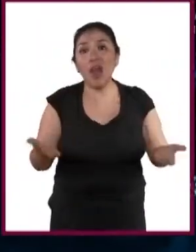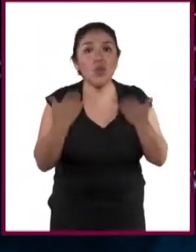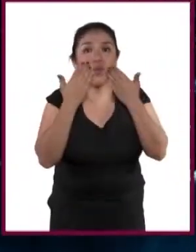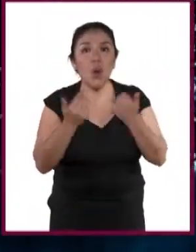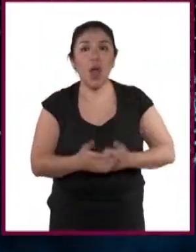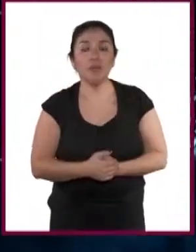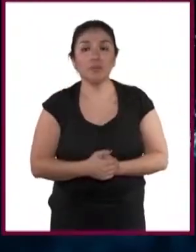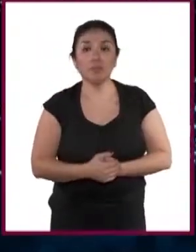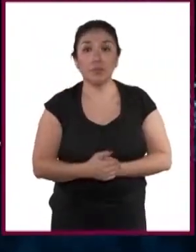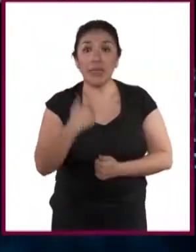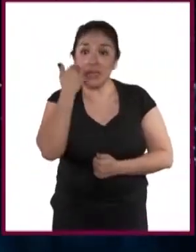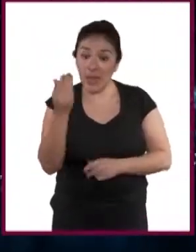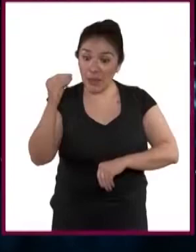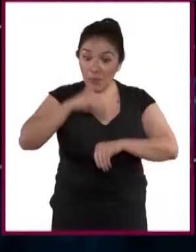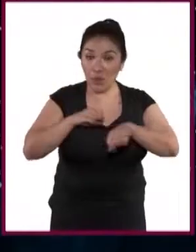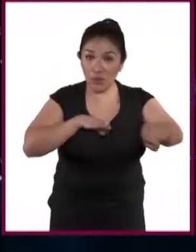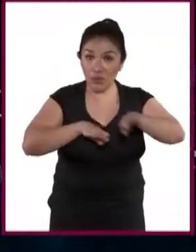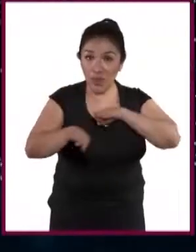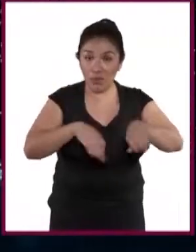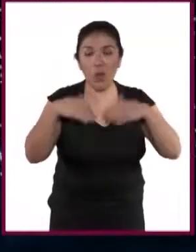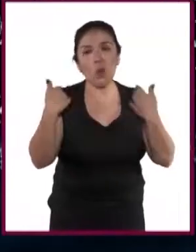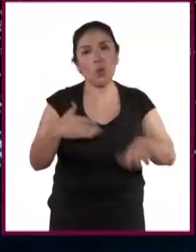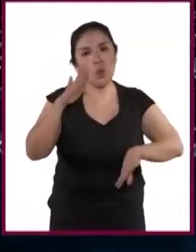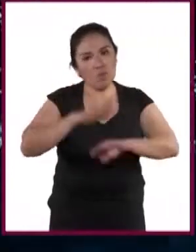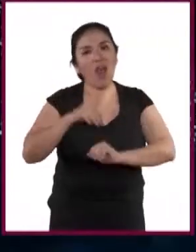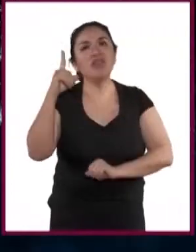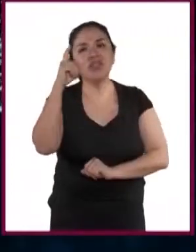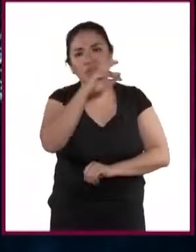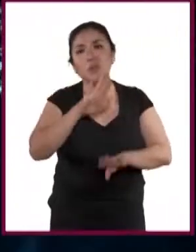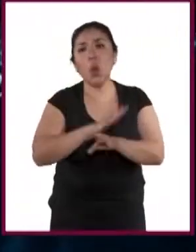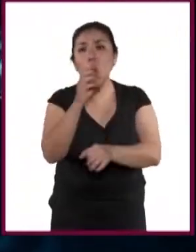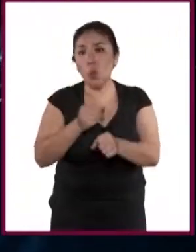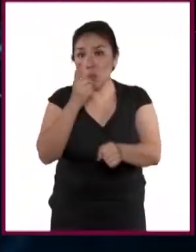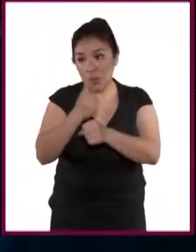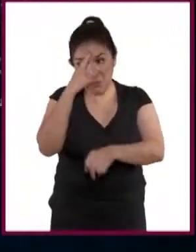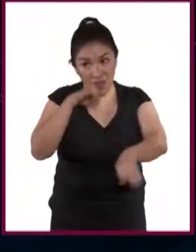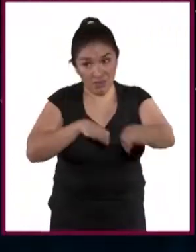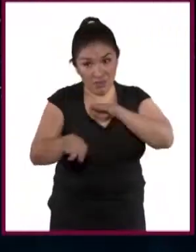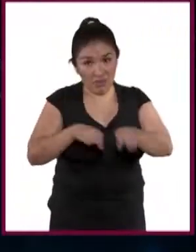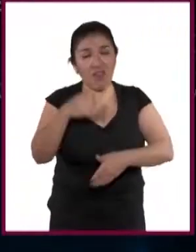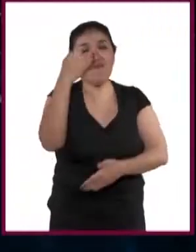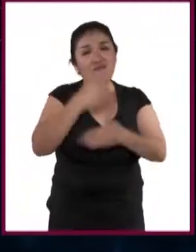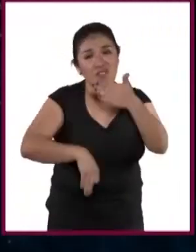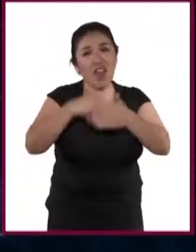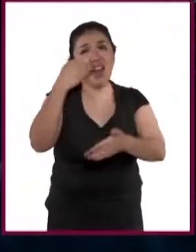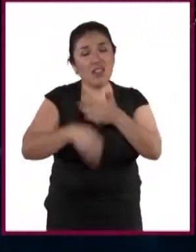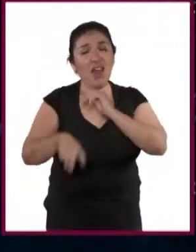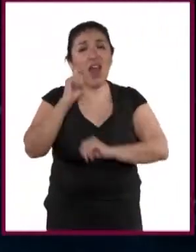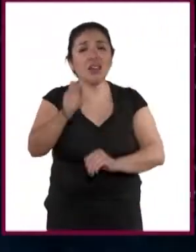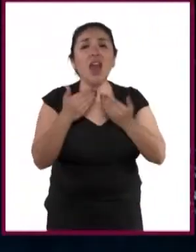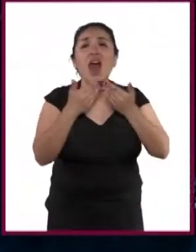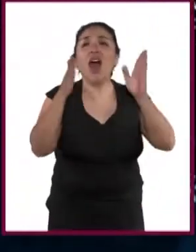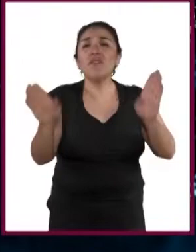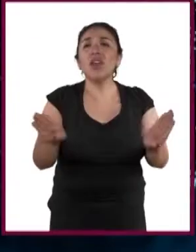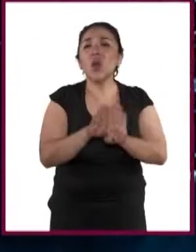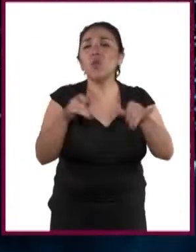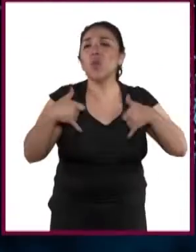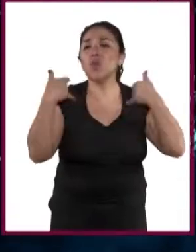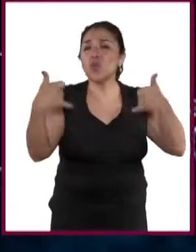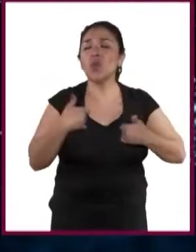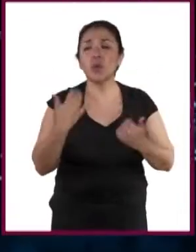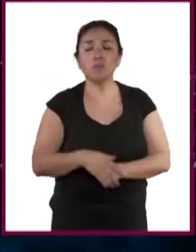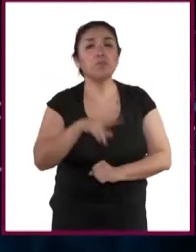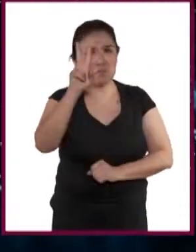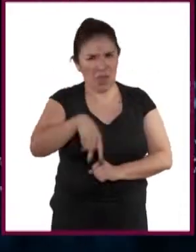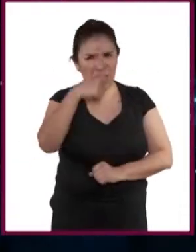Para mí conseguir un empleo sería muy fácil, ya que las oportunidades de trabajo en estos tiempos están muy abiertas para los jóvenes.